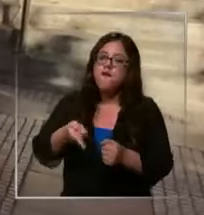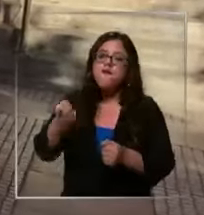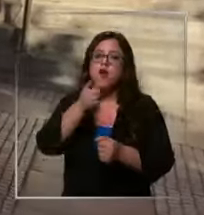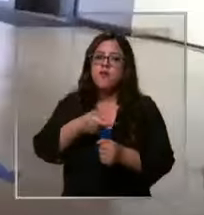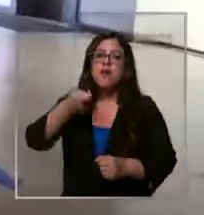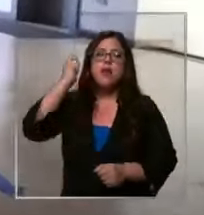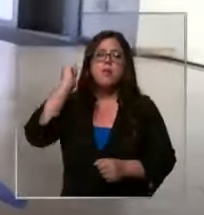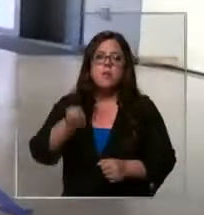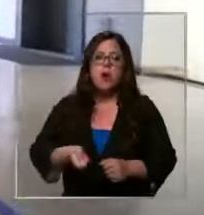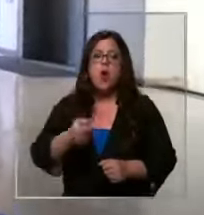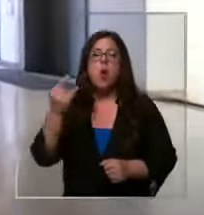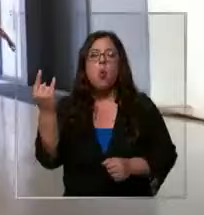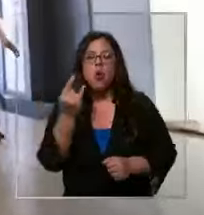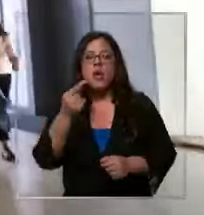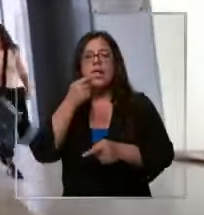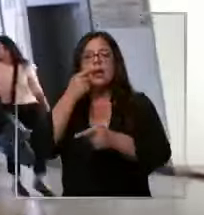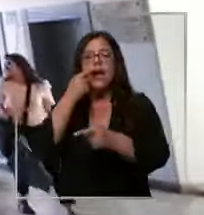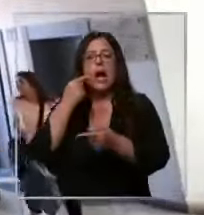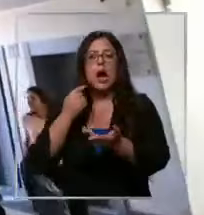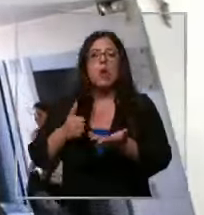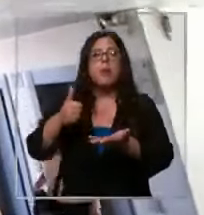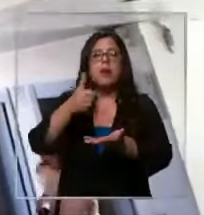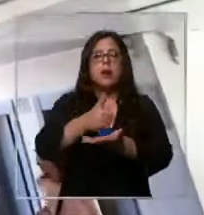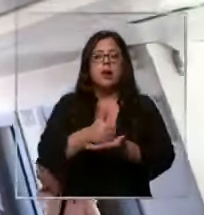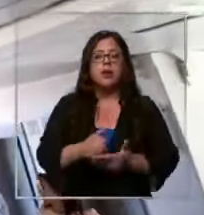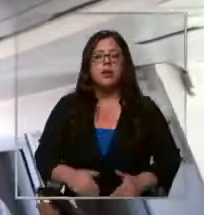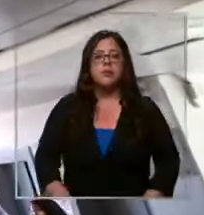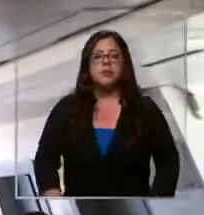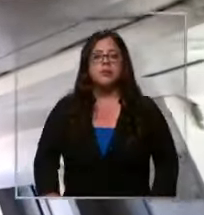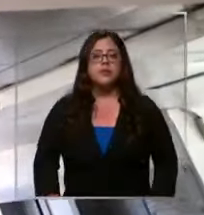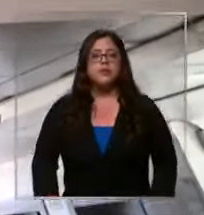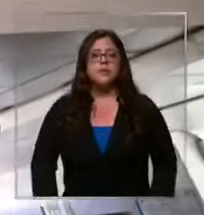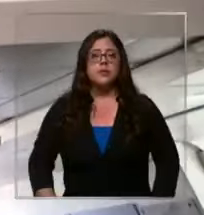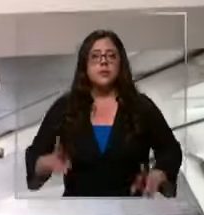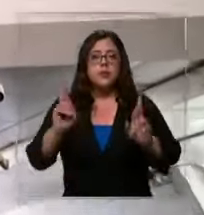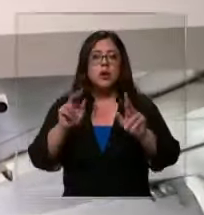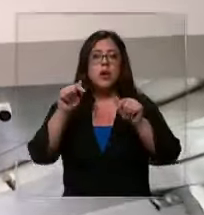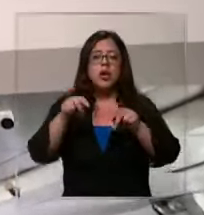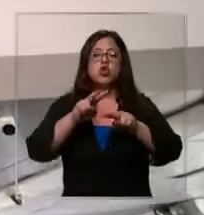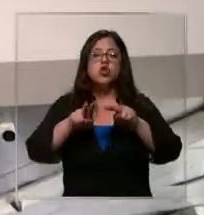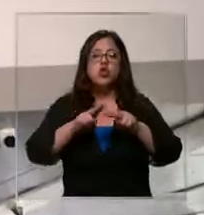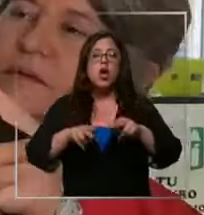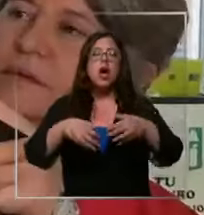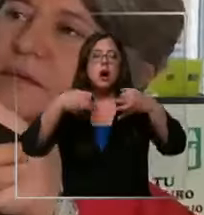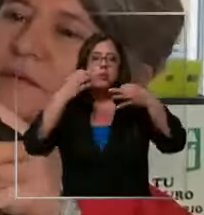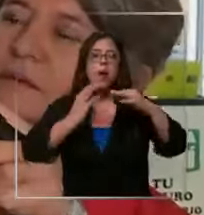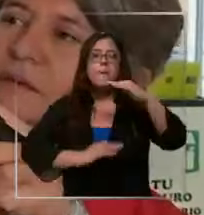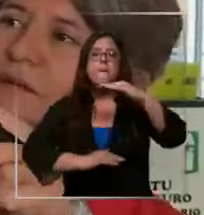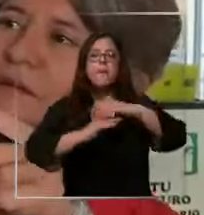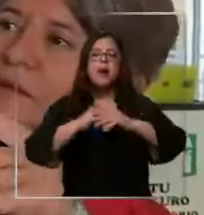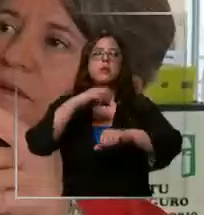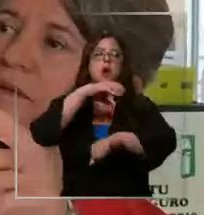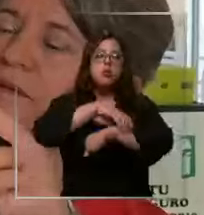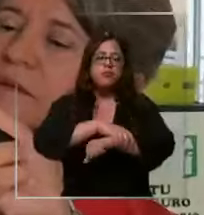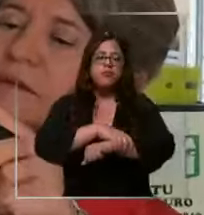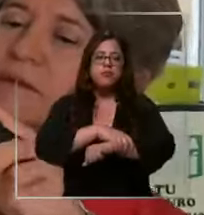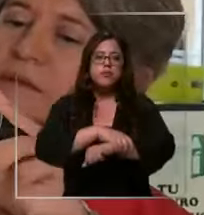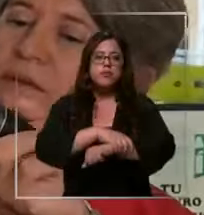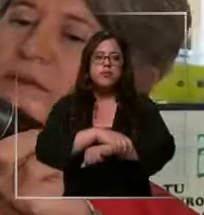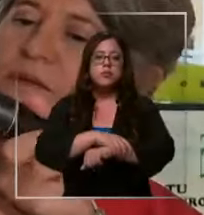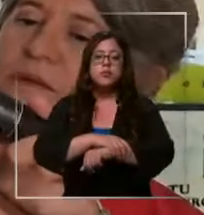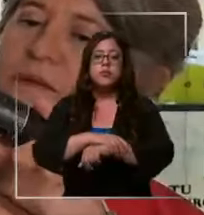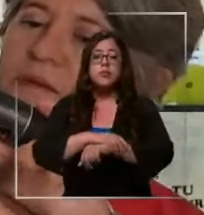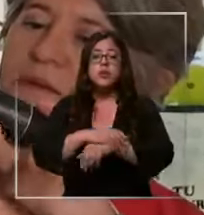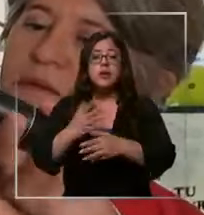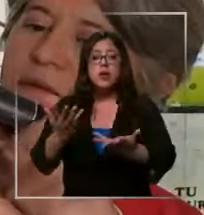comunal de forma urgente. Yo espero que en la formalización se apliquen las medidas cautelares máximas que es la prisión preventiva y esperar